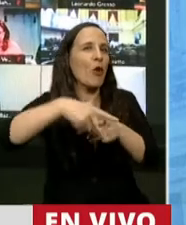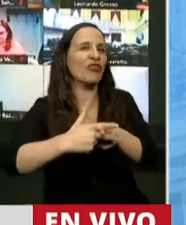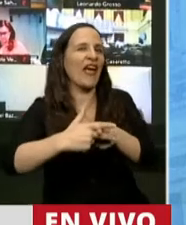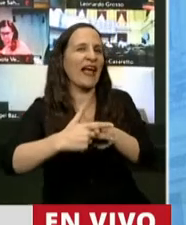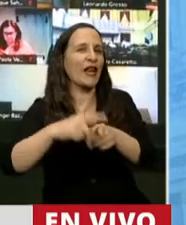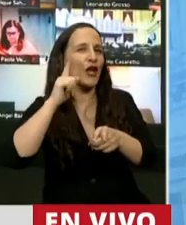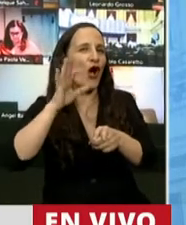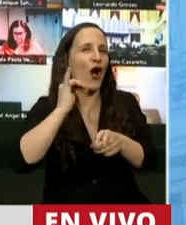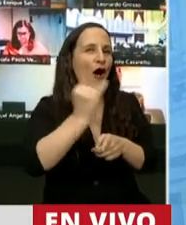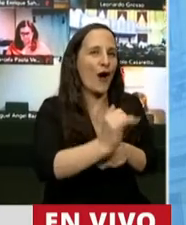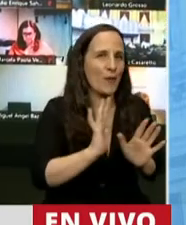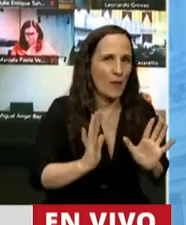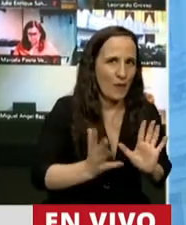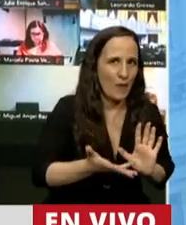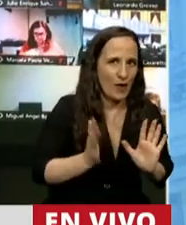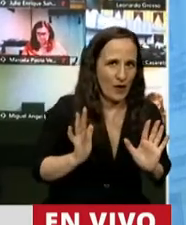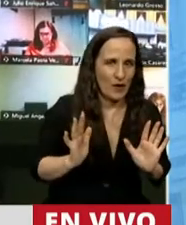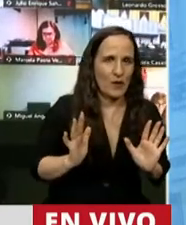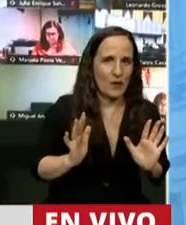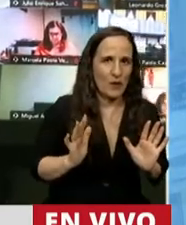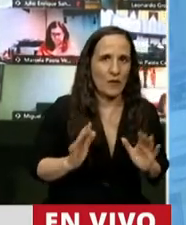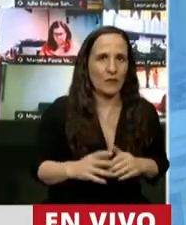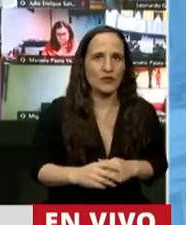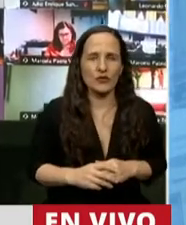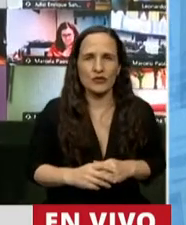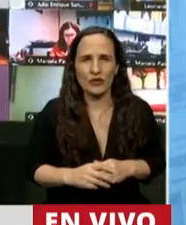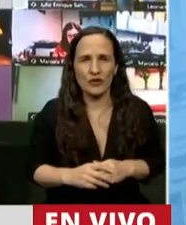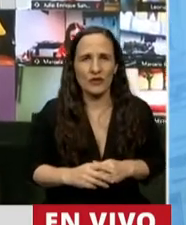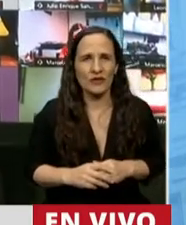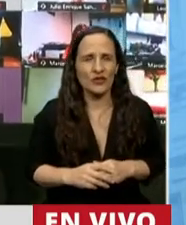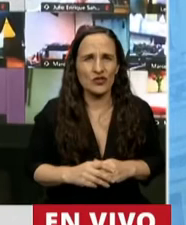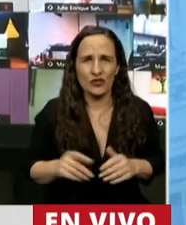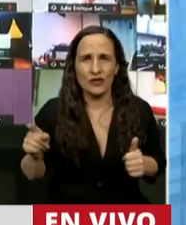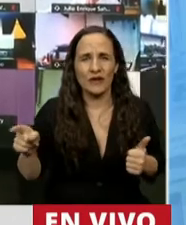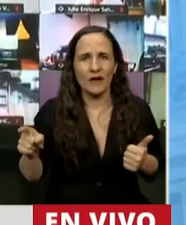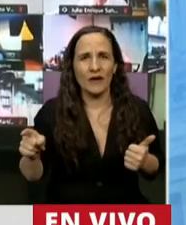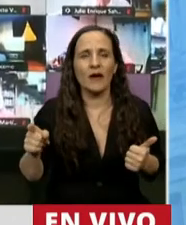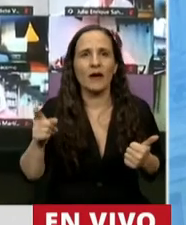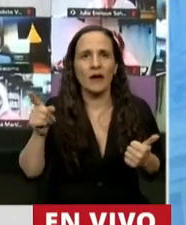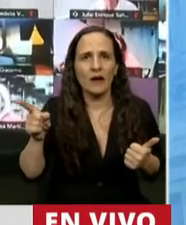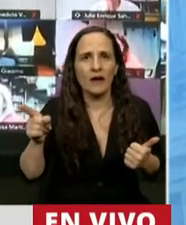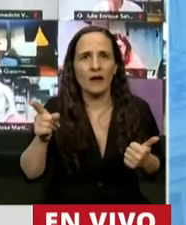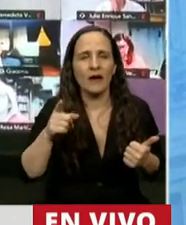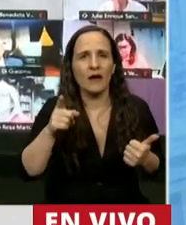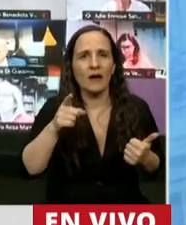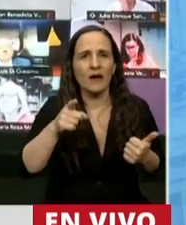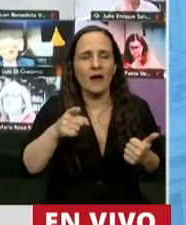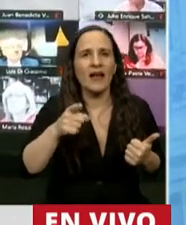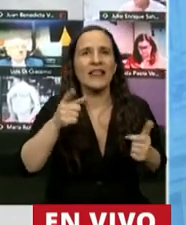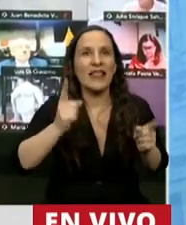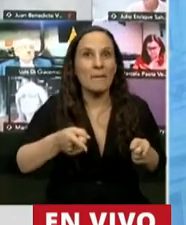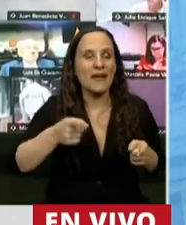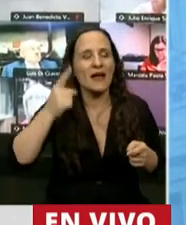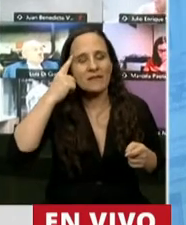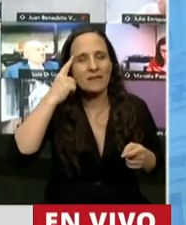integrado para las provincias, como consecuencia también de lo que parece el artículo 75, el CISO de la Constitución. Y también, obviamente, se